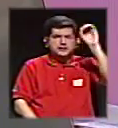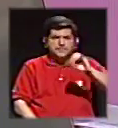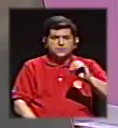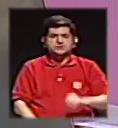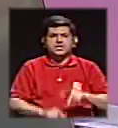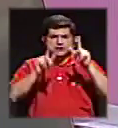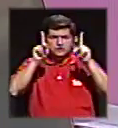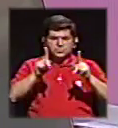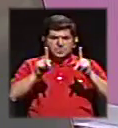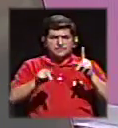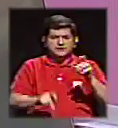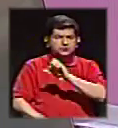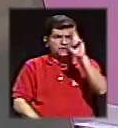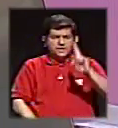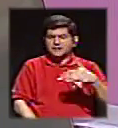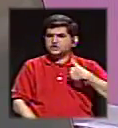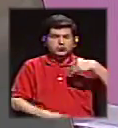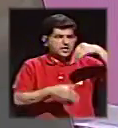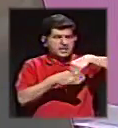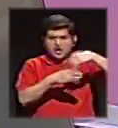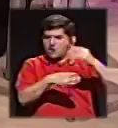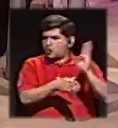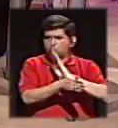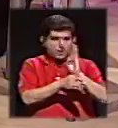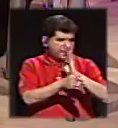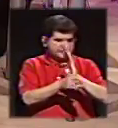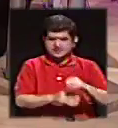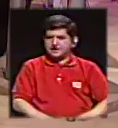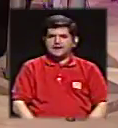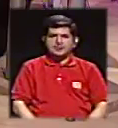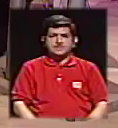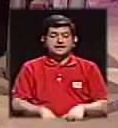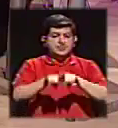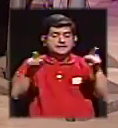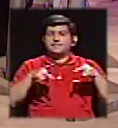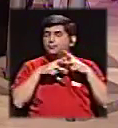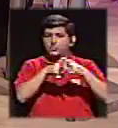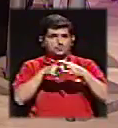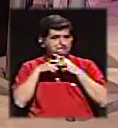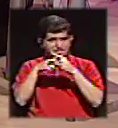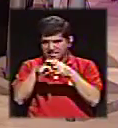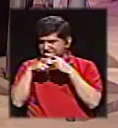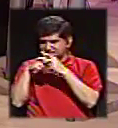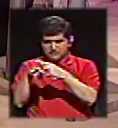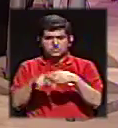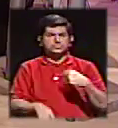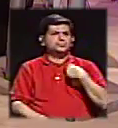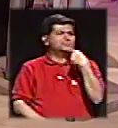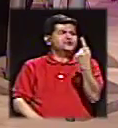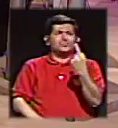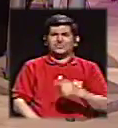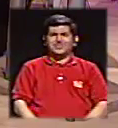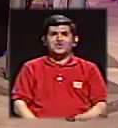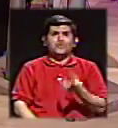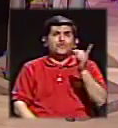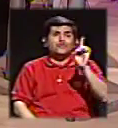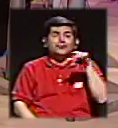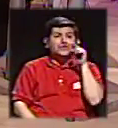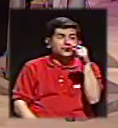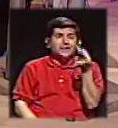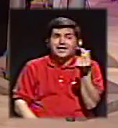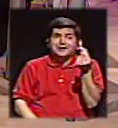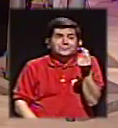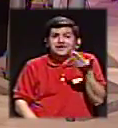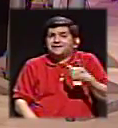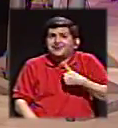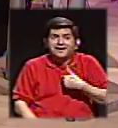los costarricenses no tienen ni cuenta bancaria, doña Pilar, ni tienen préstamos. Entonces, yo digo, ¿de dónde están tomando